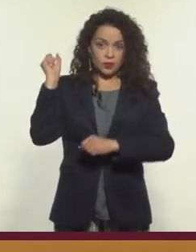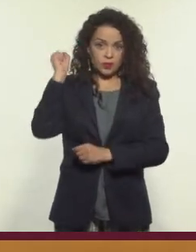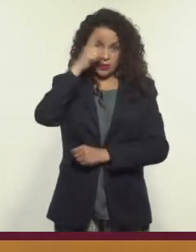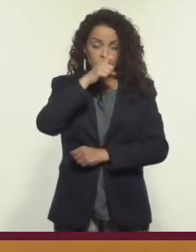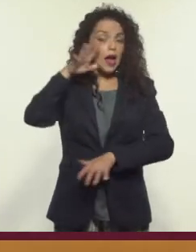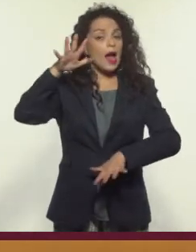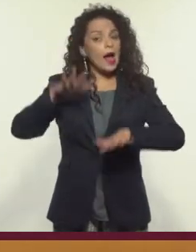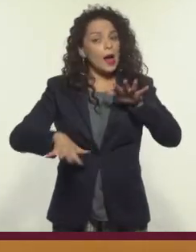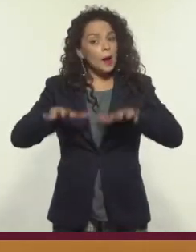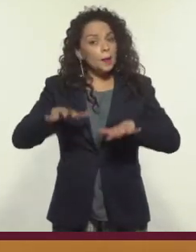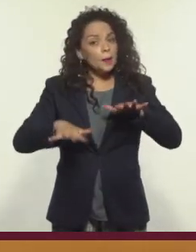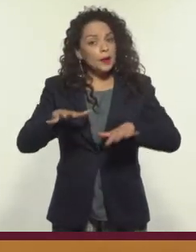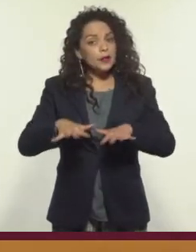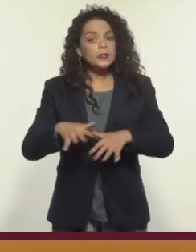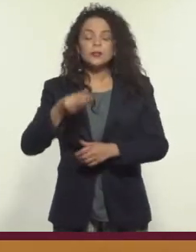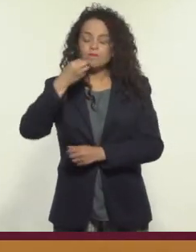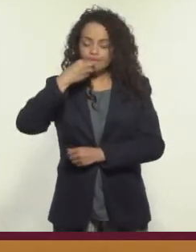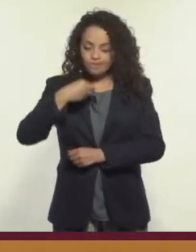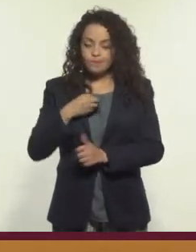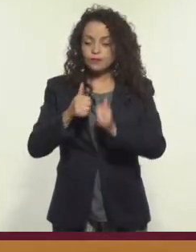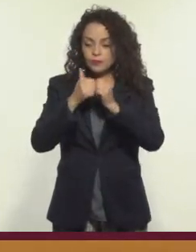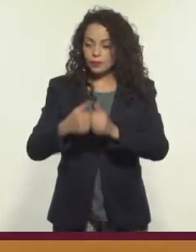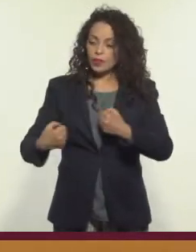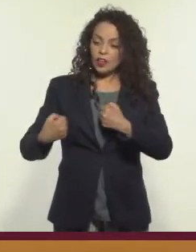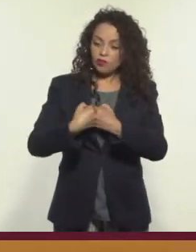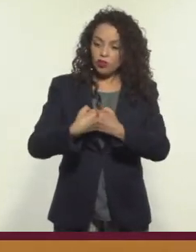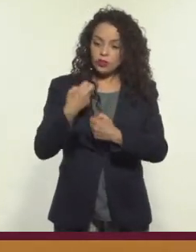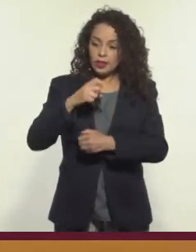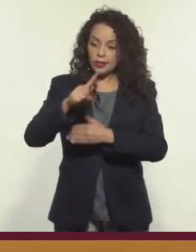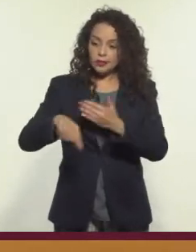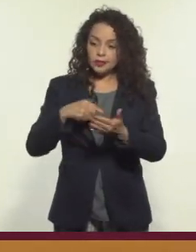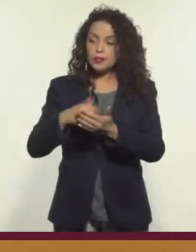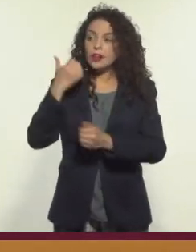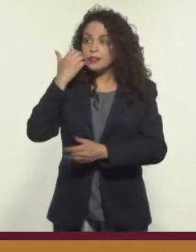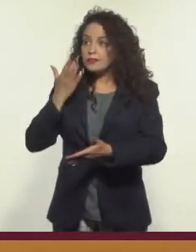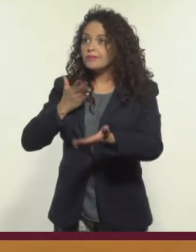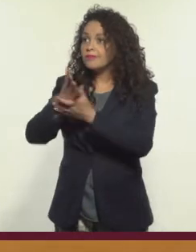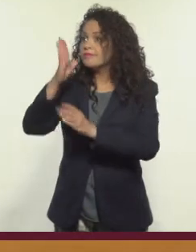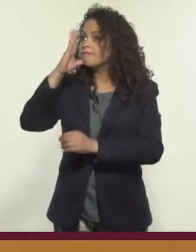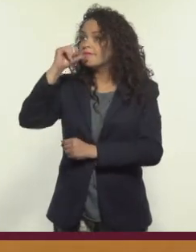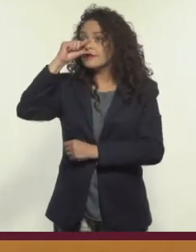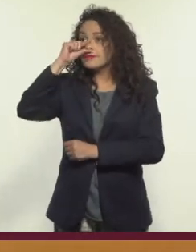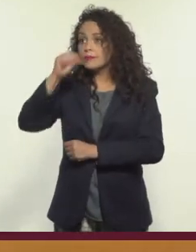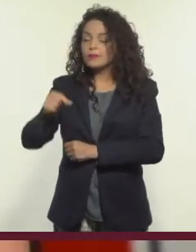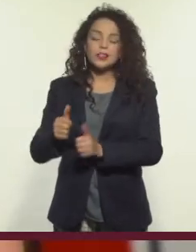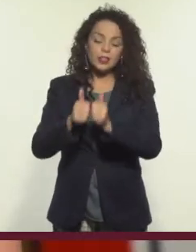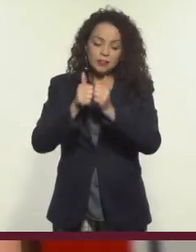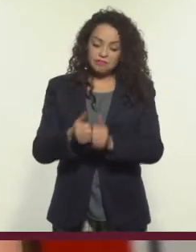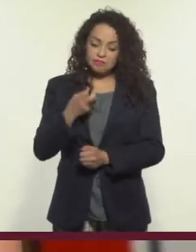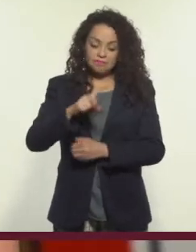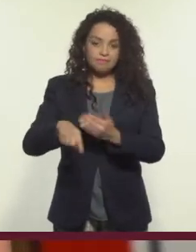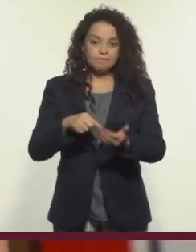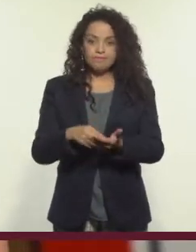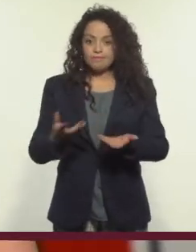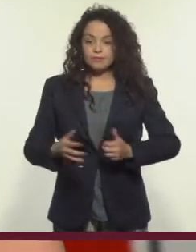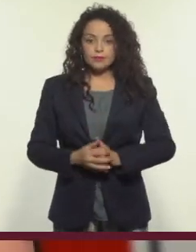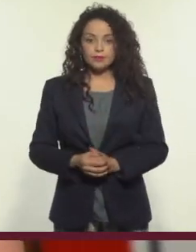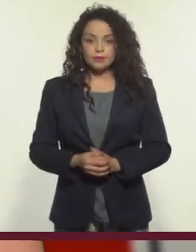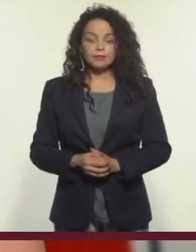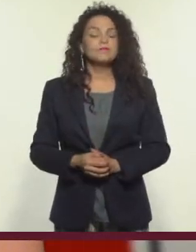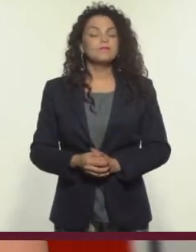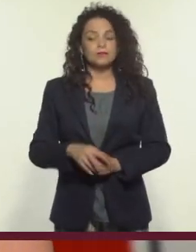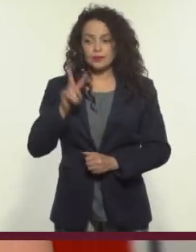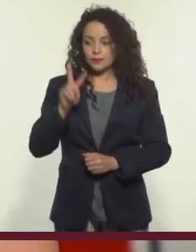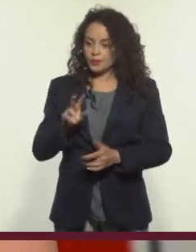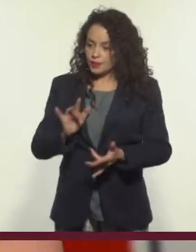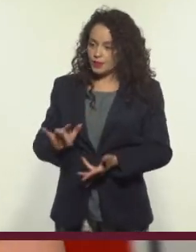donde a veces tienen que conformarse con quedarse en la frontera de ese lugar al que quisieron llegar alguna vez. ¿Sabes, Hugo? Me gusta